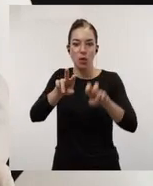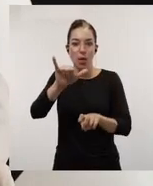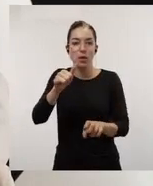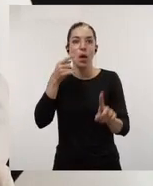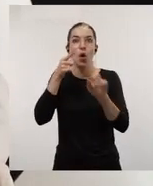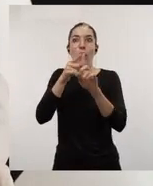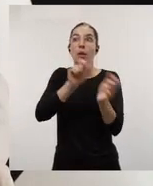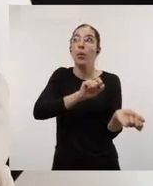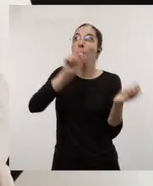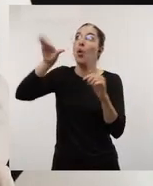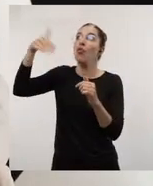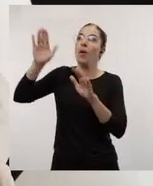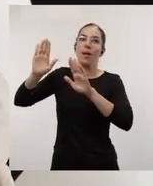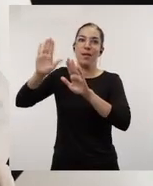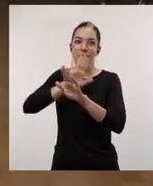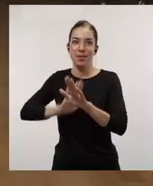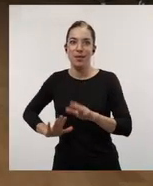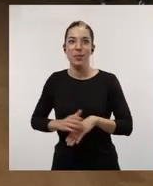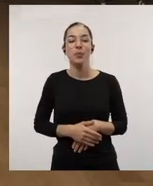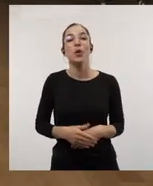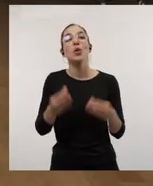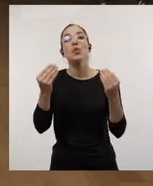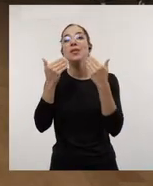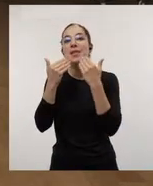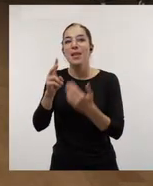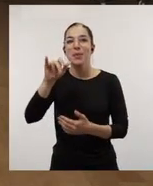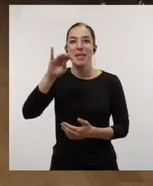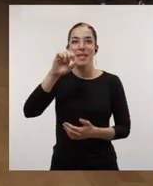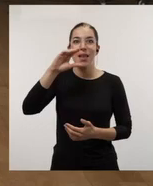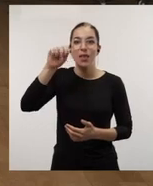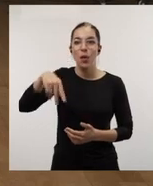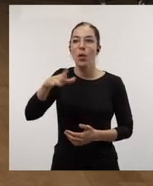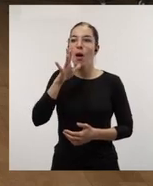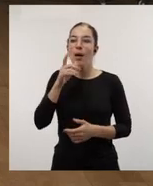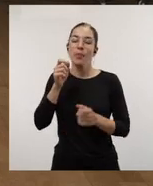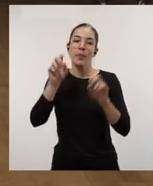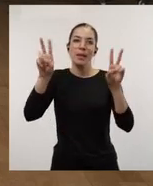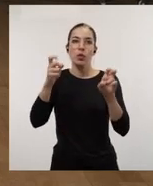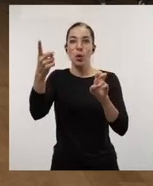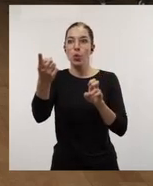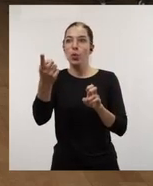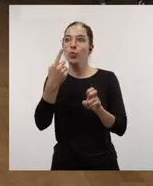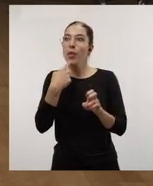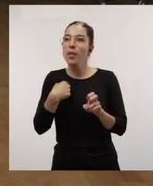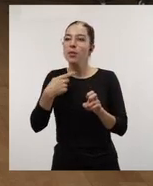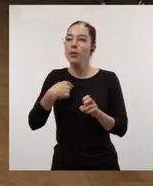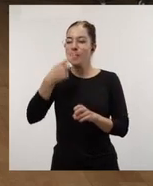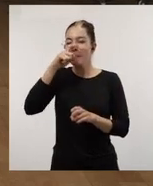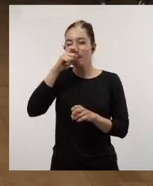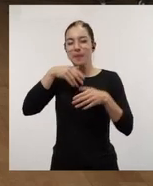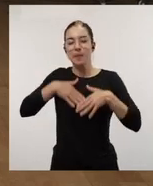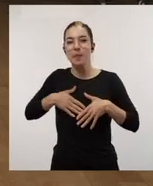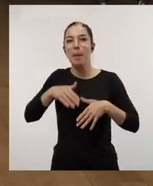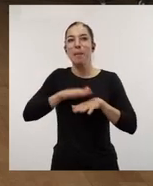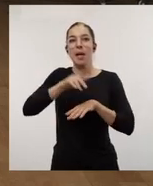poder movilizarse. Muchísimas gracias, visitación. Me voy a quedar con uno de los titulares que has dado. Para nosotros es muy importante que